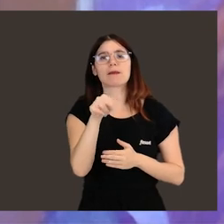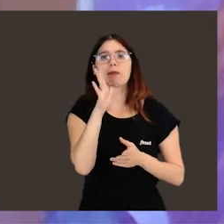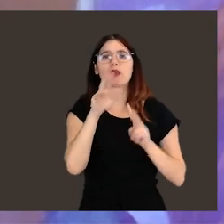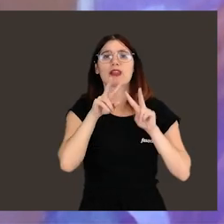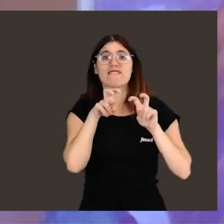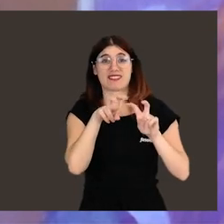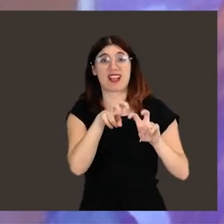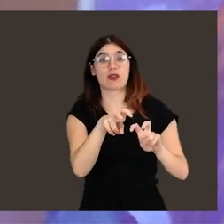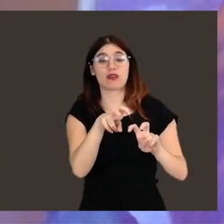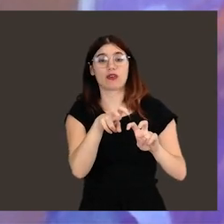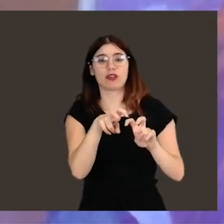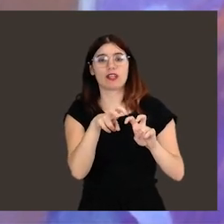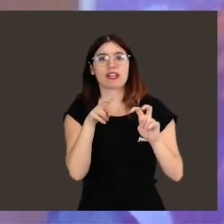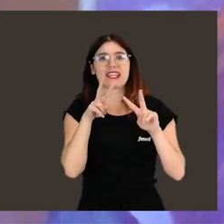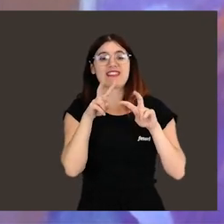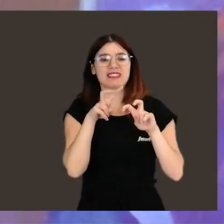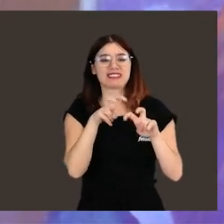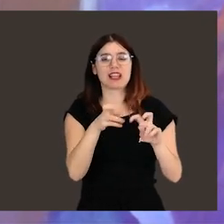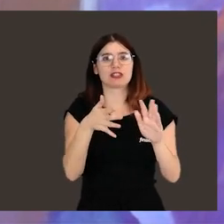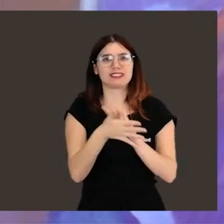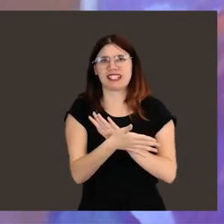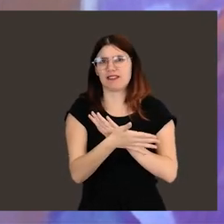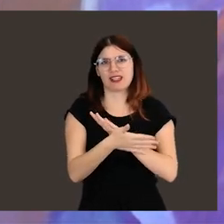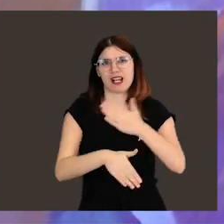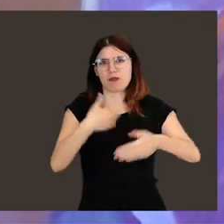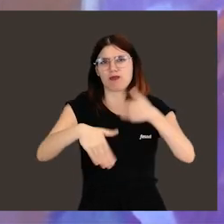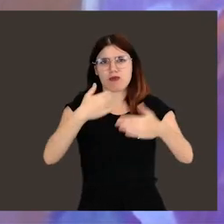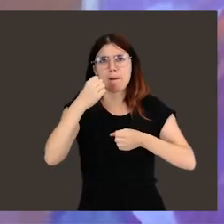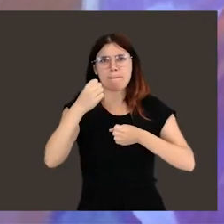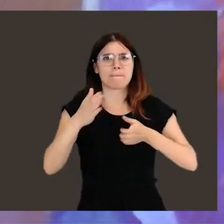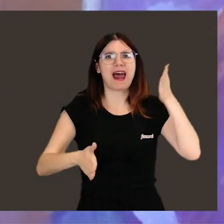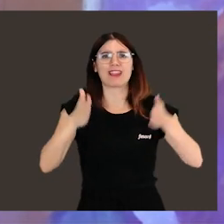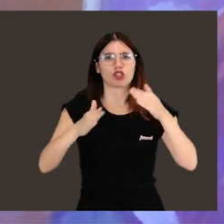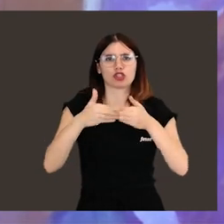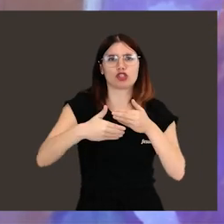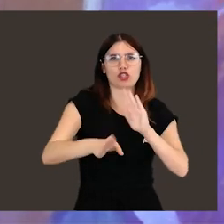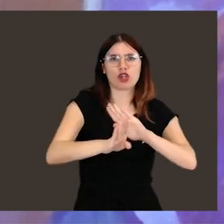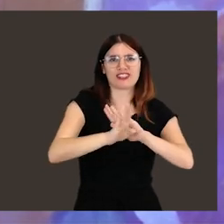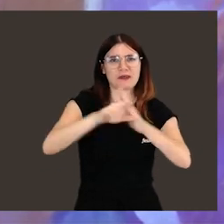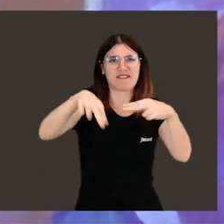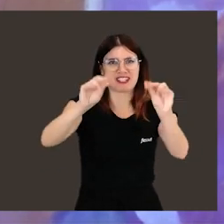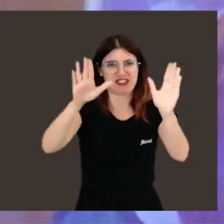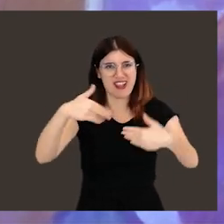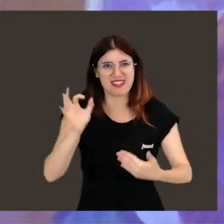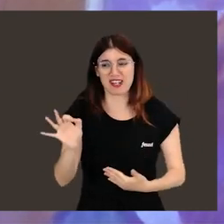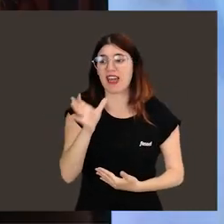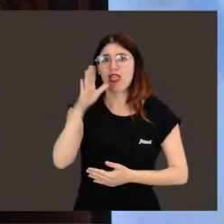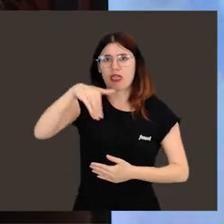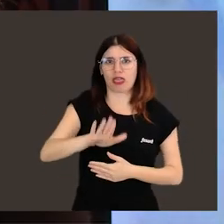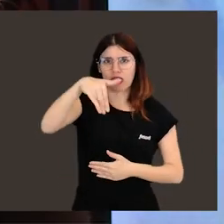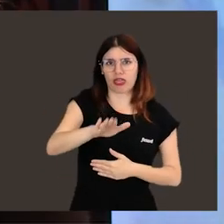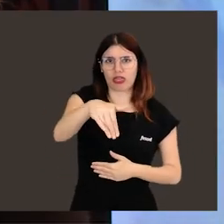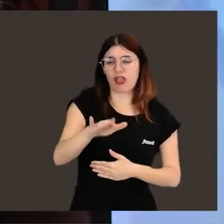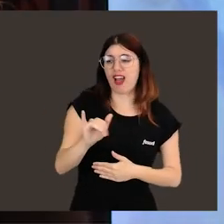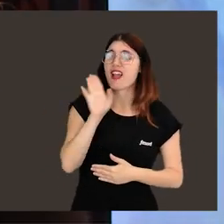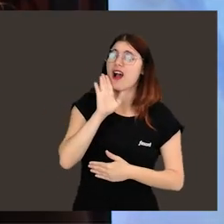ejemplo también de que la investigación es una carrera muy, muy de fondo, es una maratón continua. Sin duda. Con